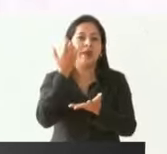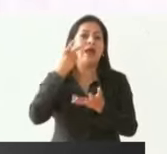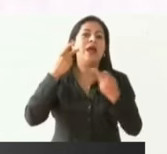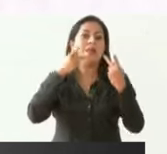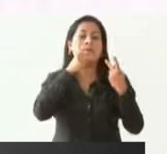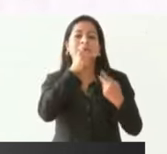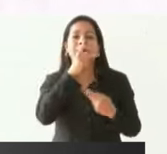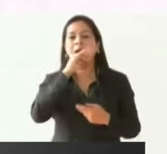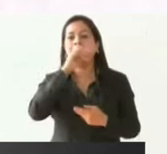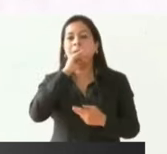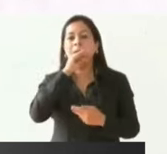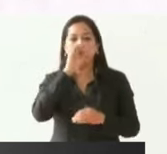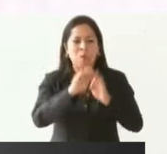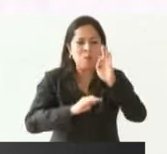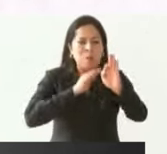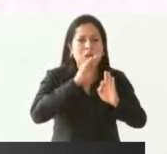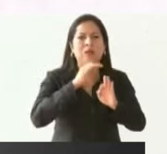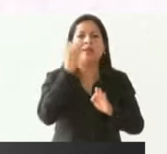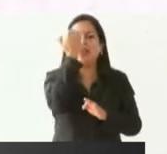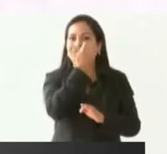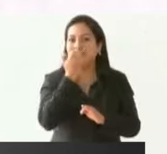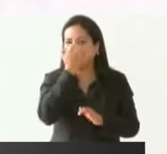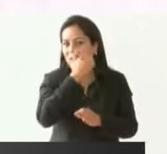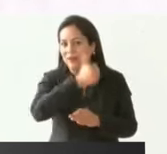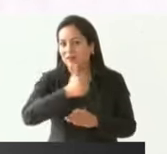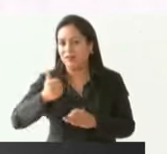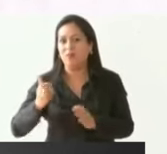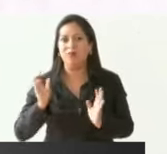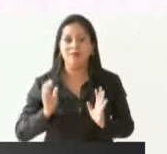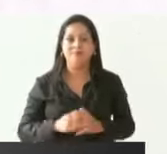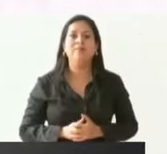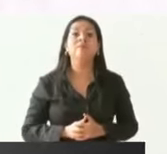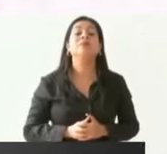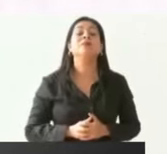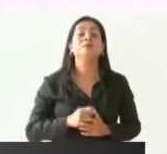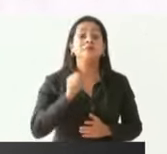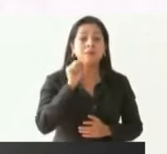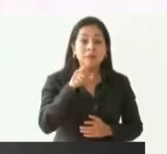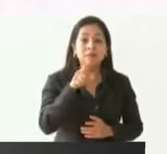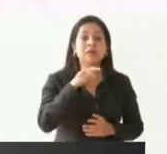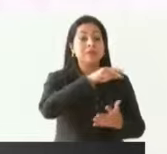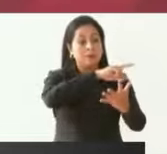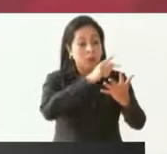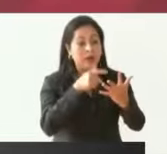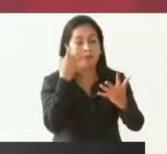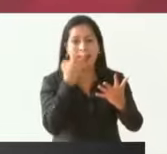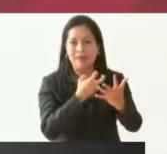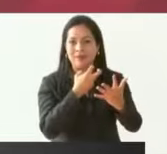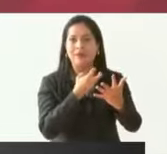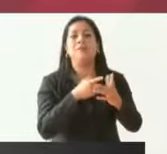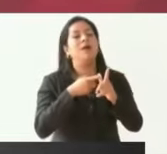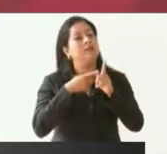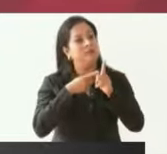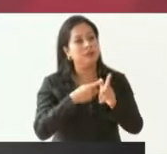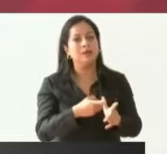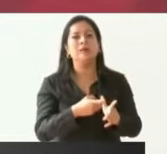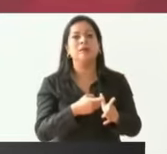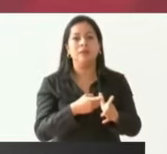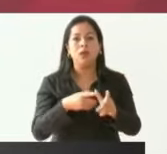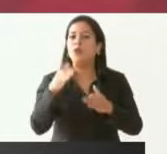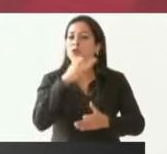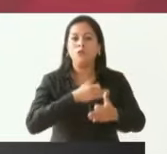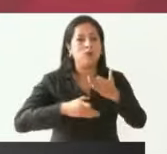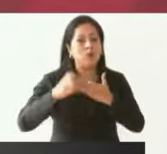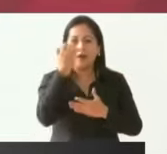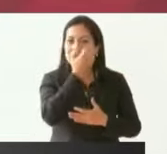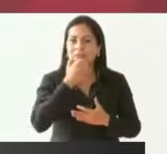familia para el mantenimiento de sus planteles escolares y ese programa va a continuar todas las